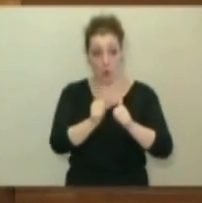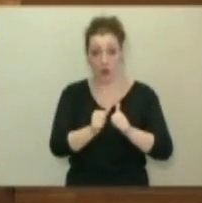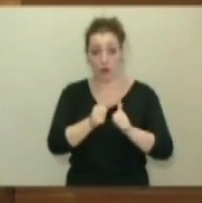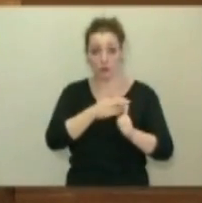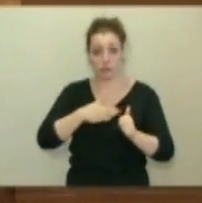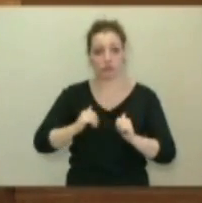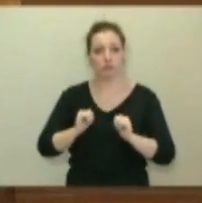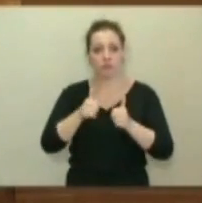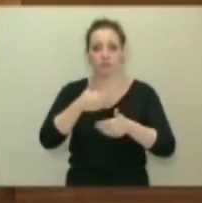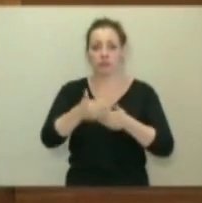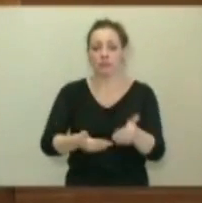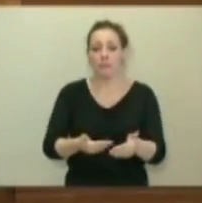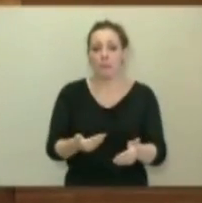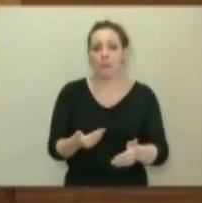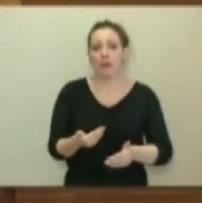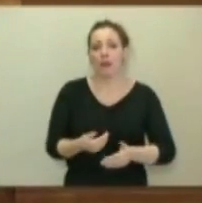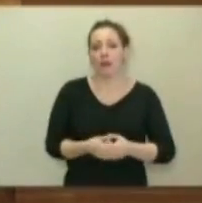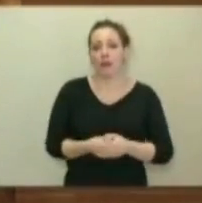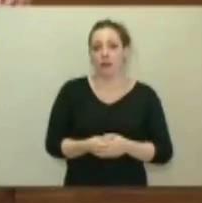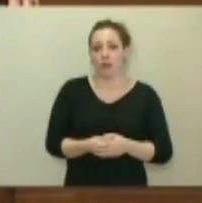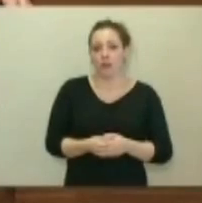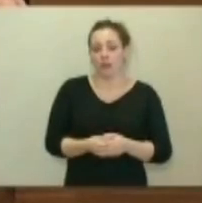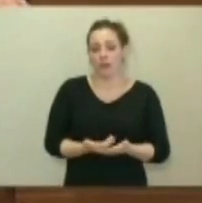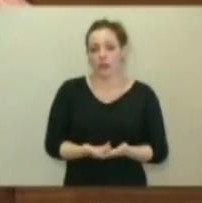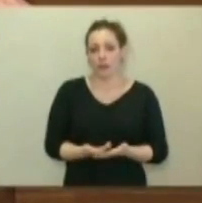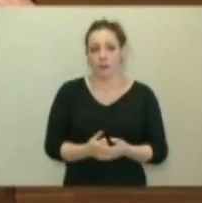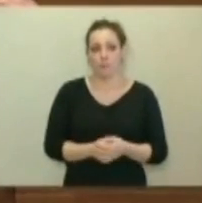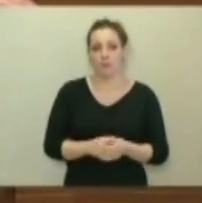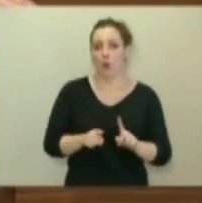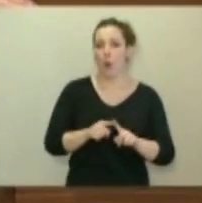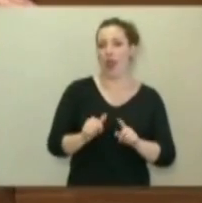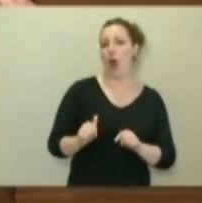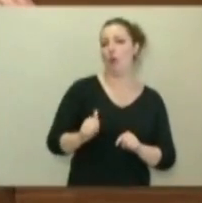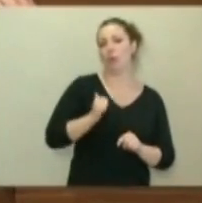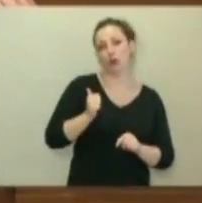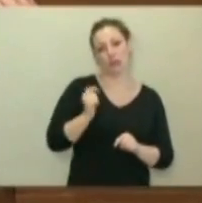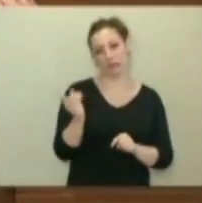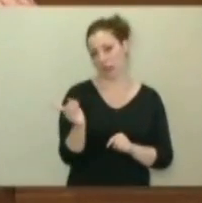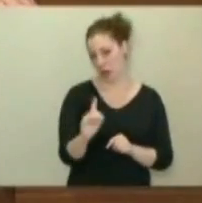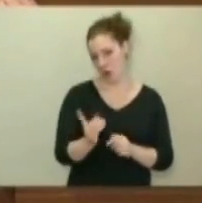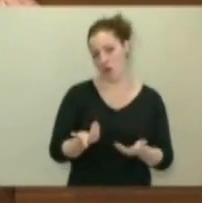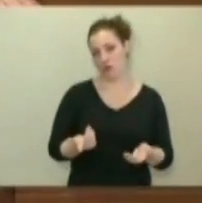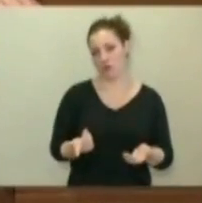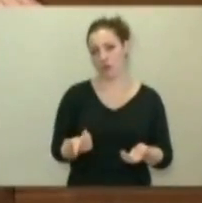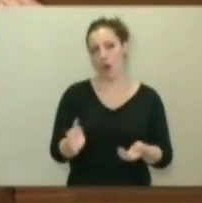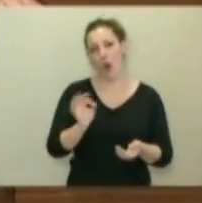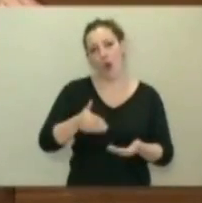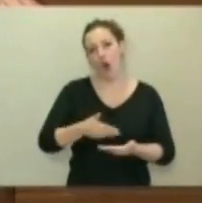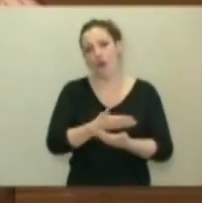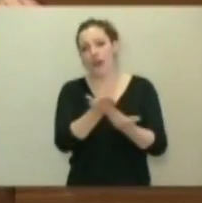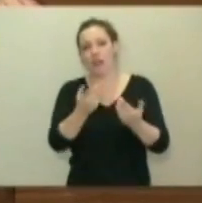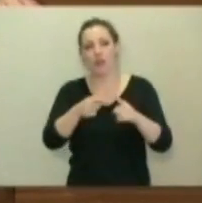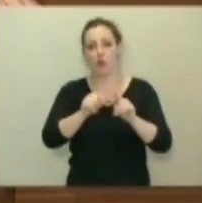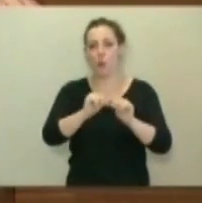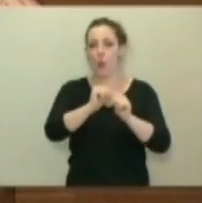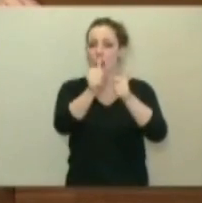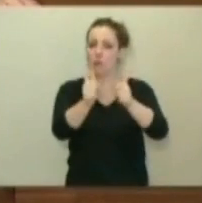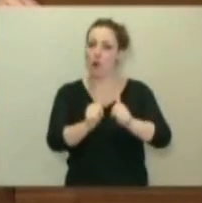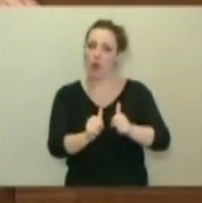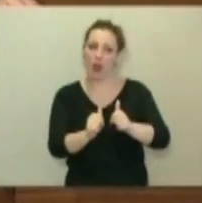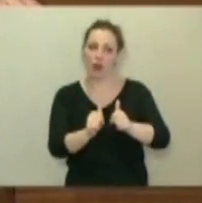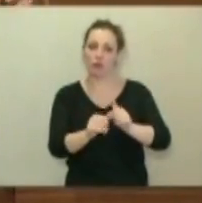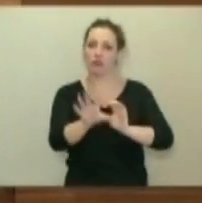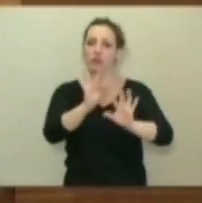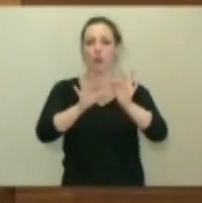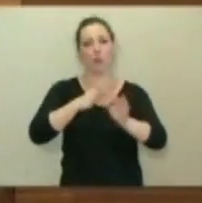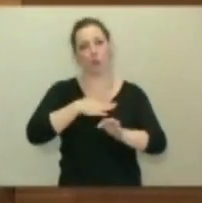no de forma oportunista, no ofreciendo modelos federales a la carta, sino lo que